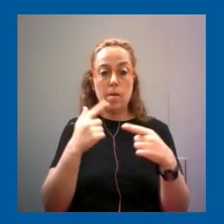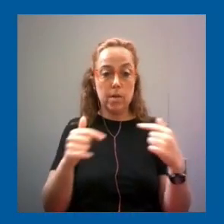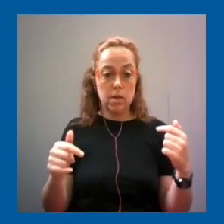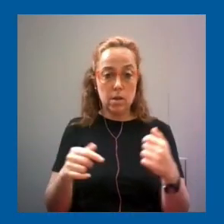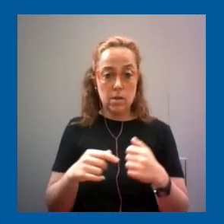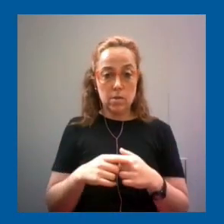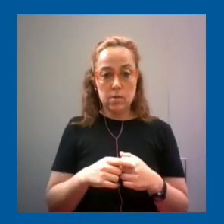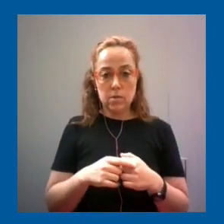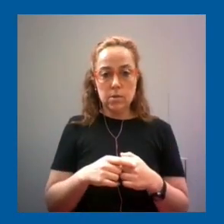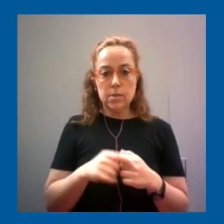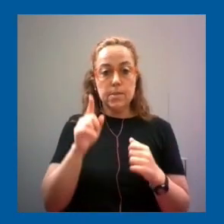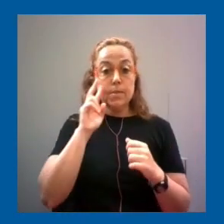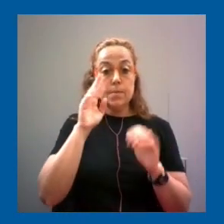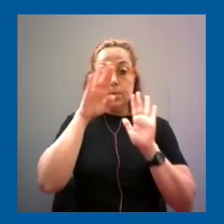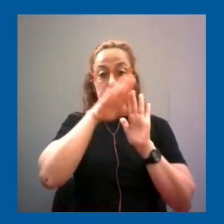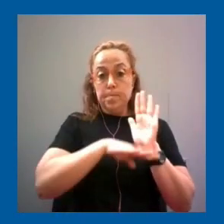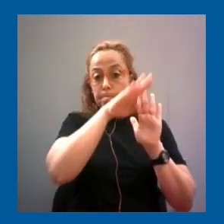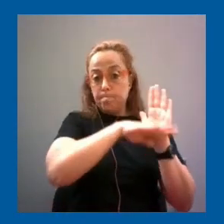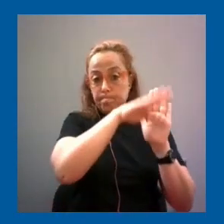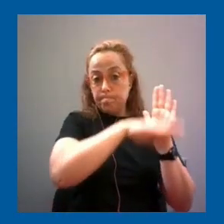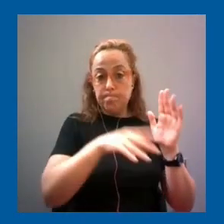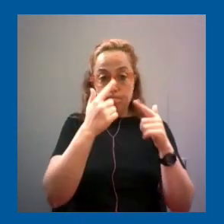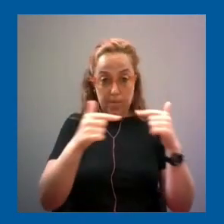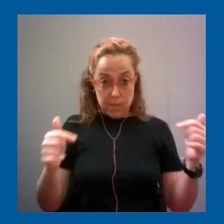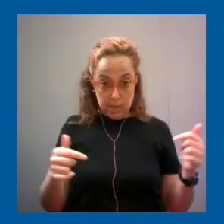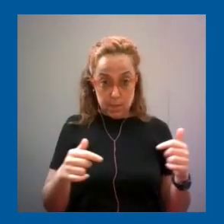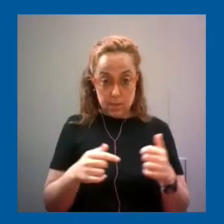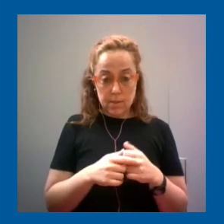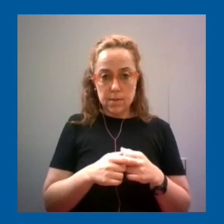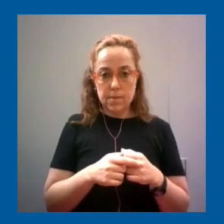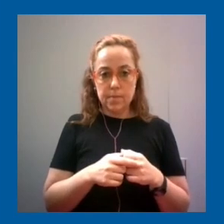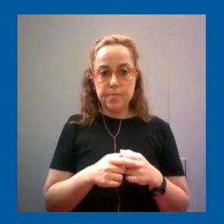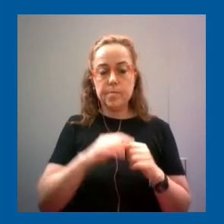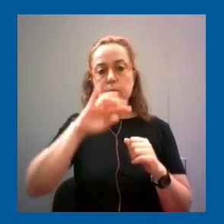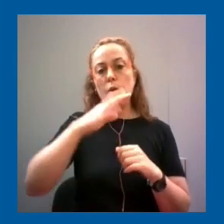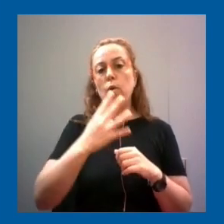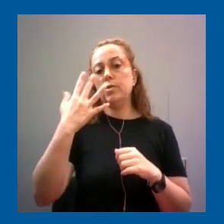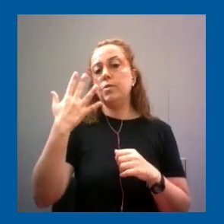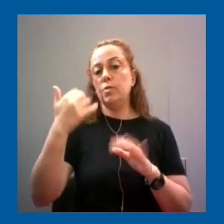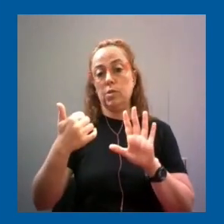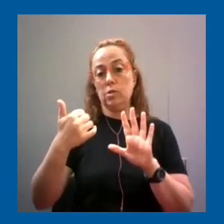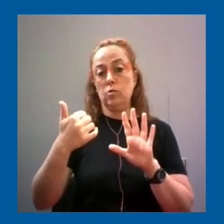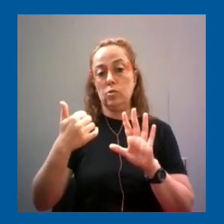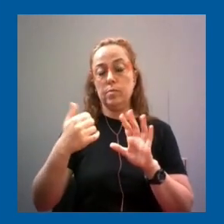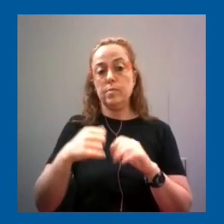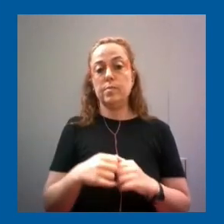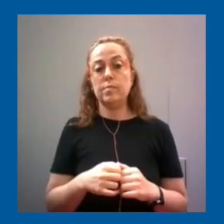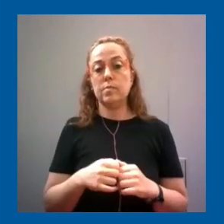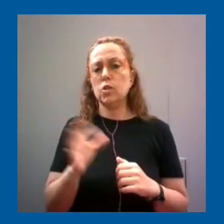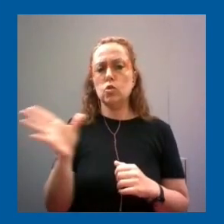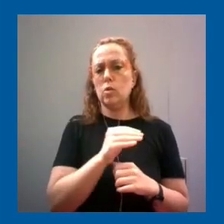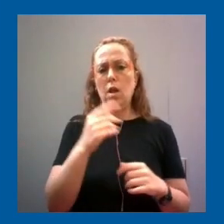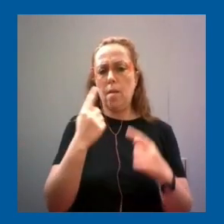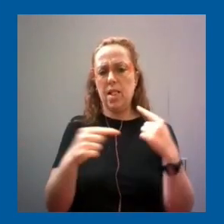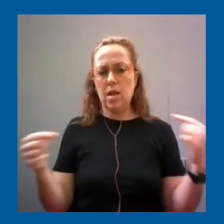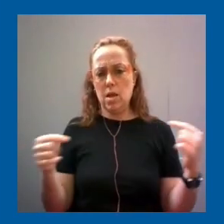ahí están todas las materias que se trabajan hoy en el plan actual de cuarto quinto y sexto en todas las materias se